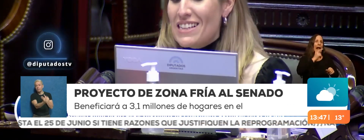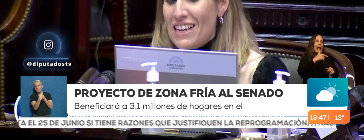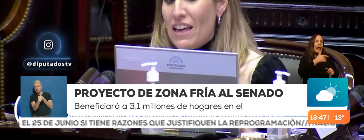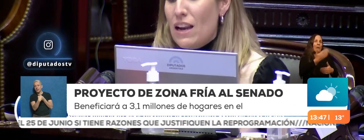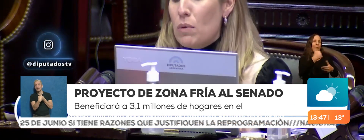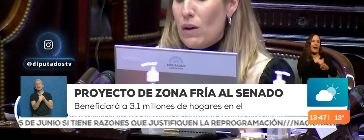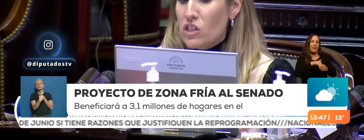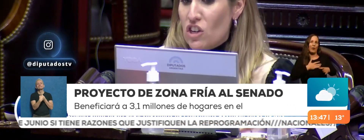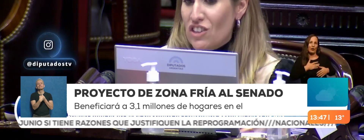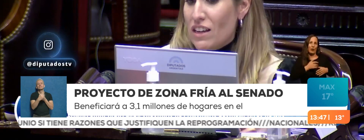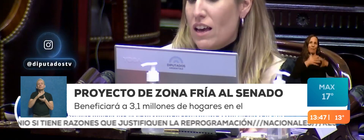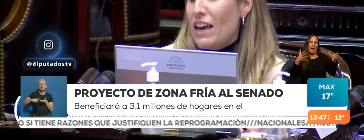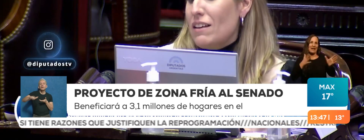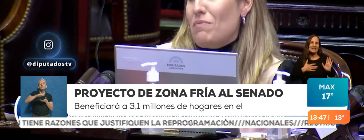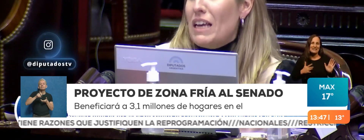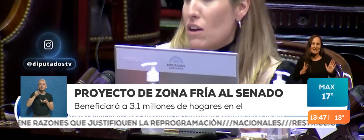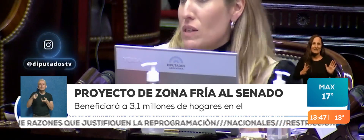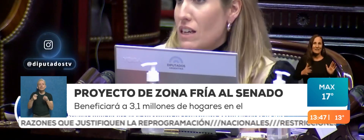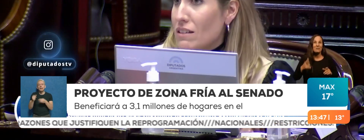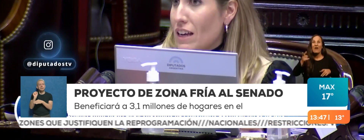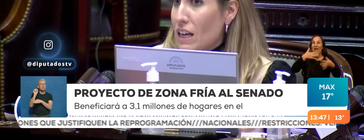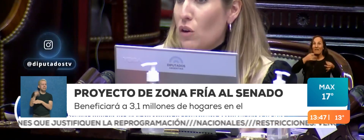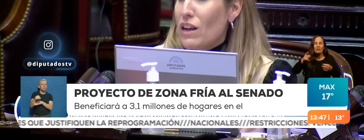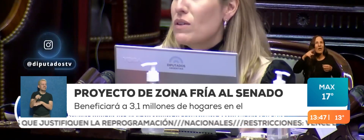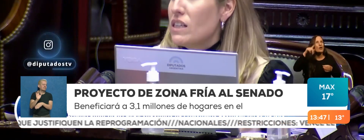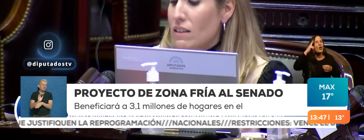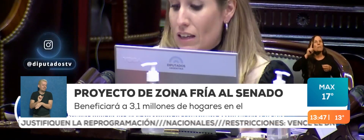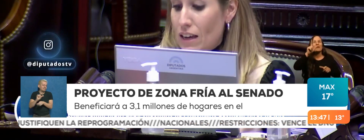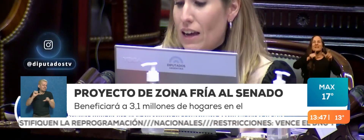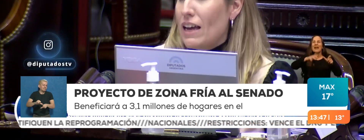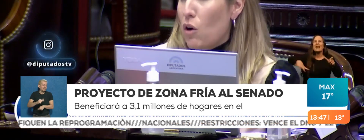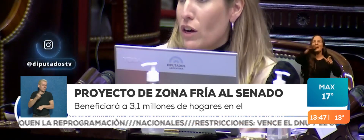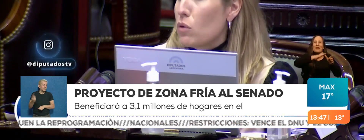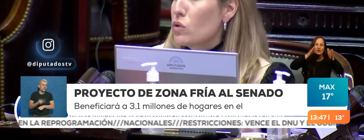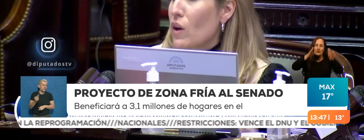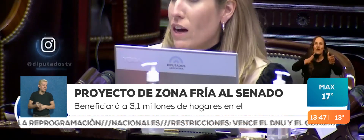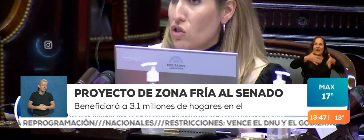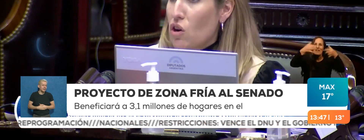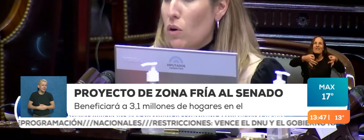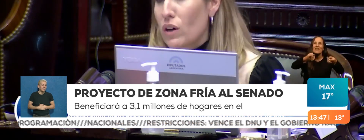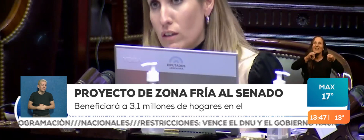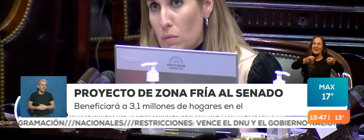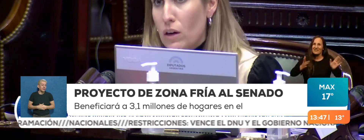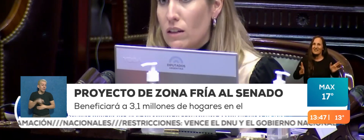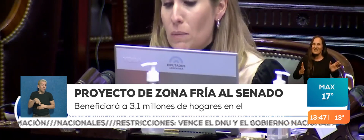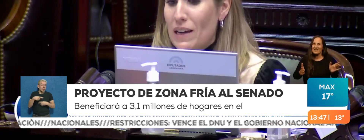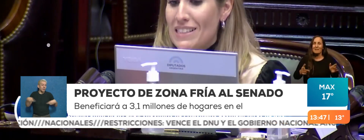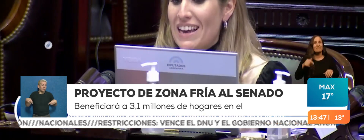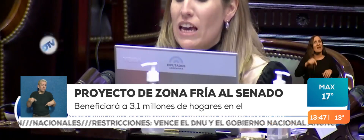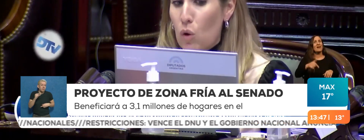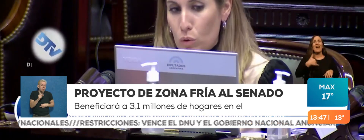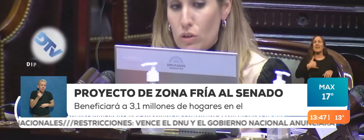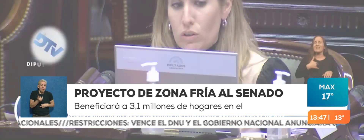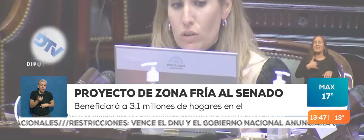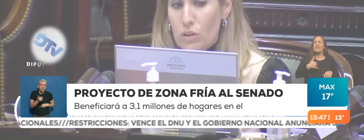verdaderas necesidades de la población, es ineficiente, y lo ineficiente, con recursos escasos como los que tenemos en este